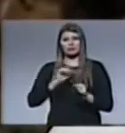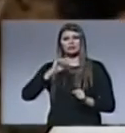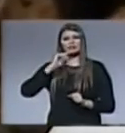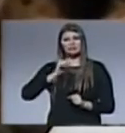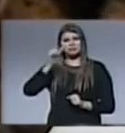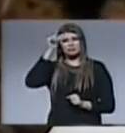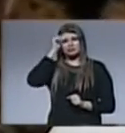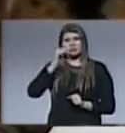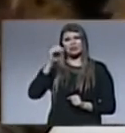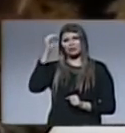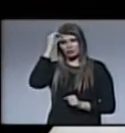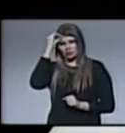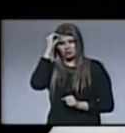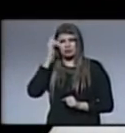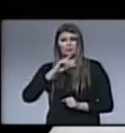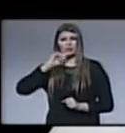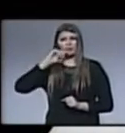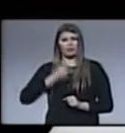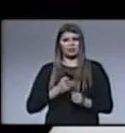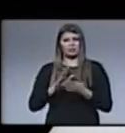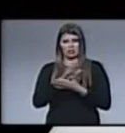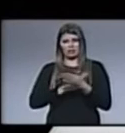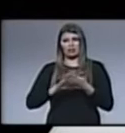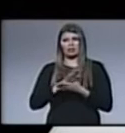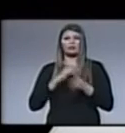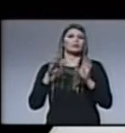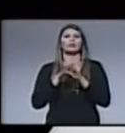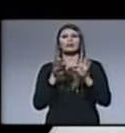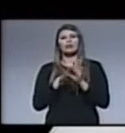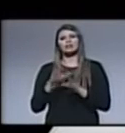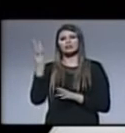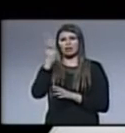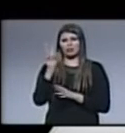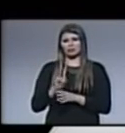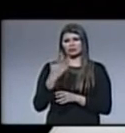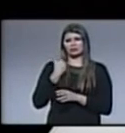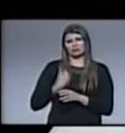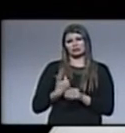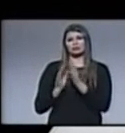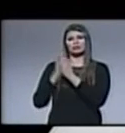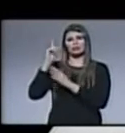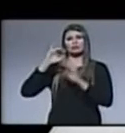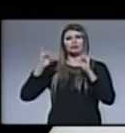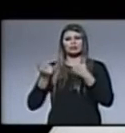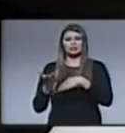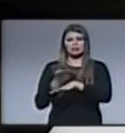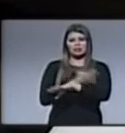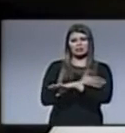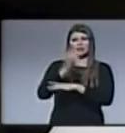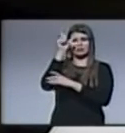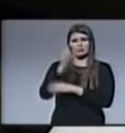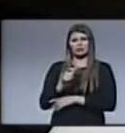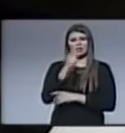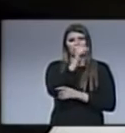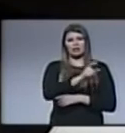obediencia no como una condición como nosotros lo conocemos sino por la gracia y la misericordia de Dios que Dios ya puso esa voluntad en